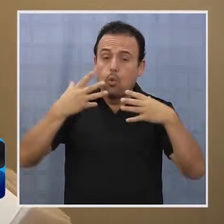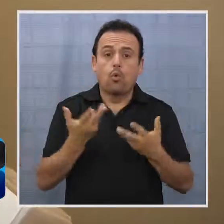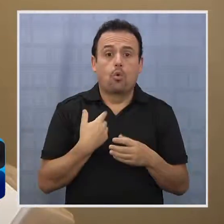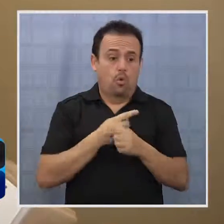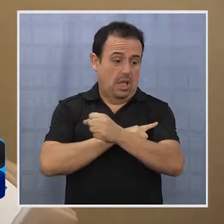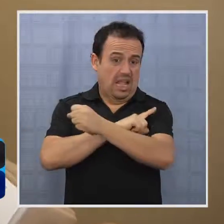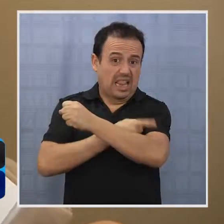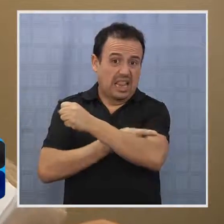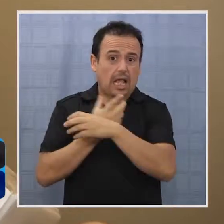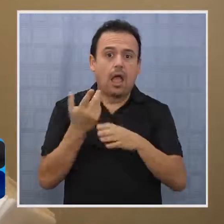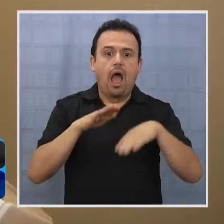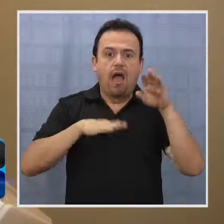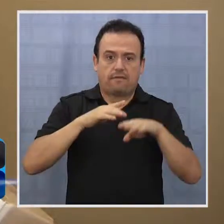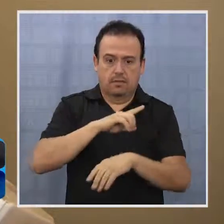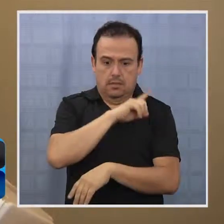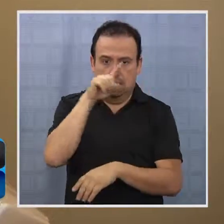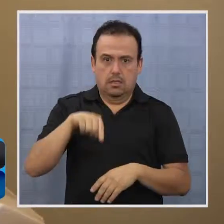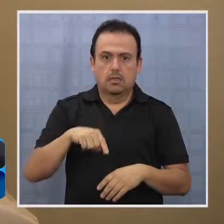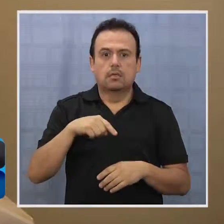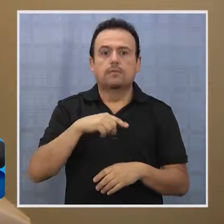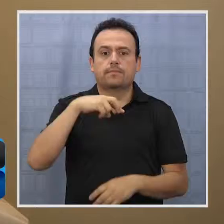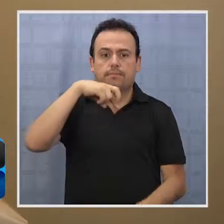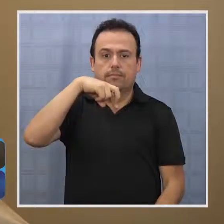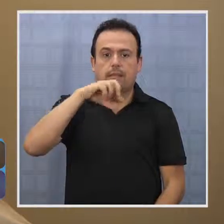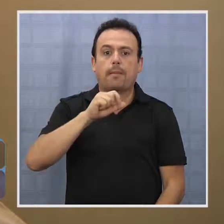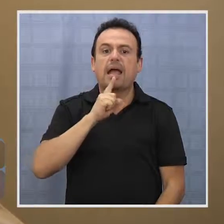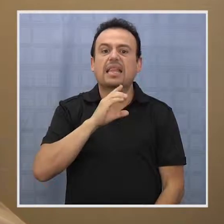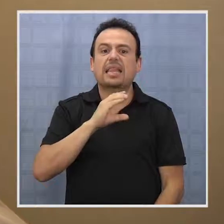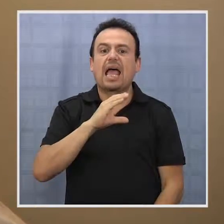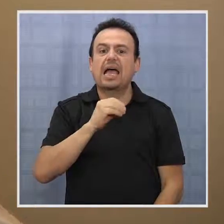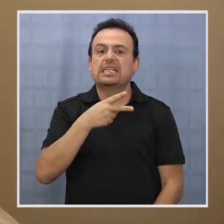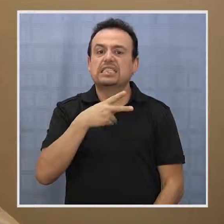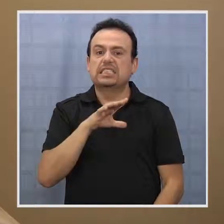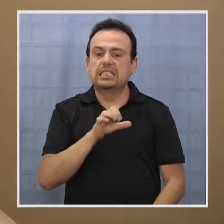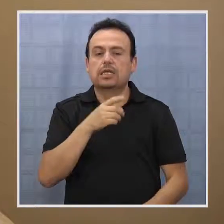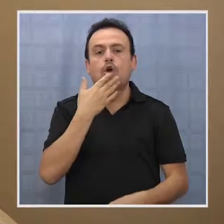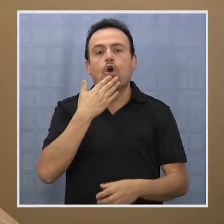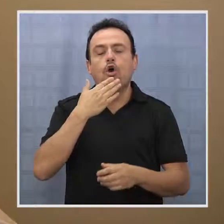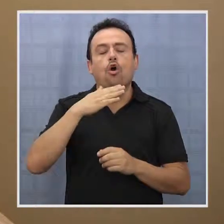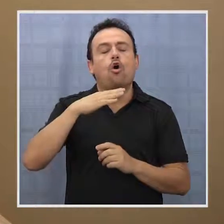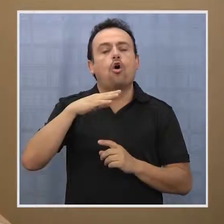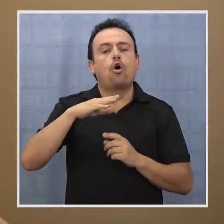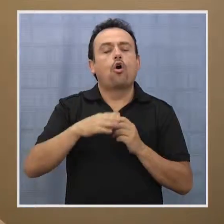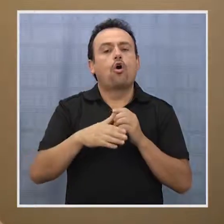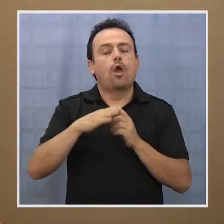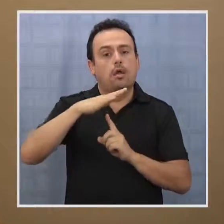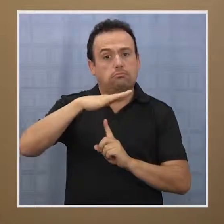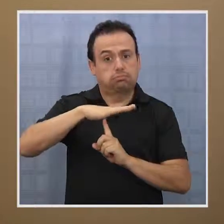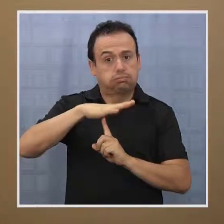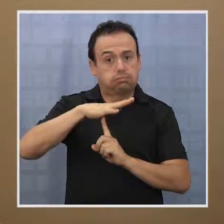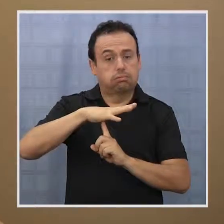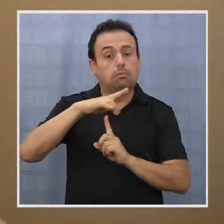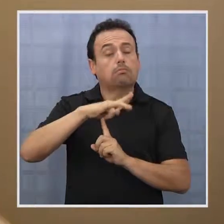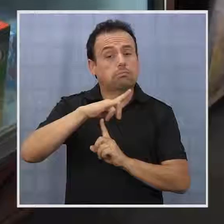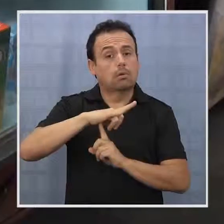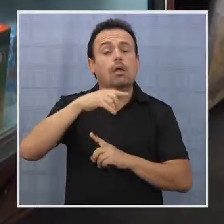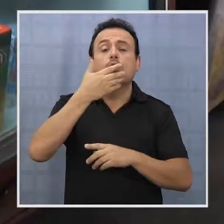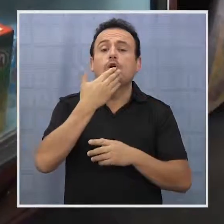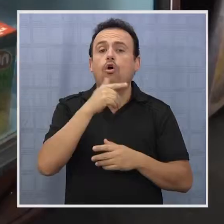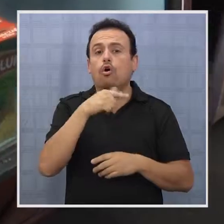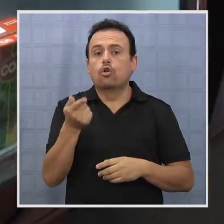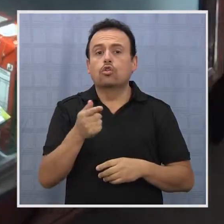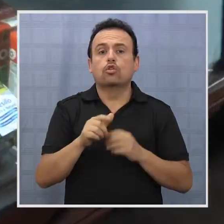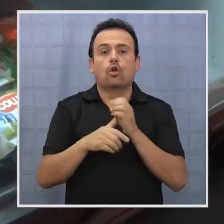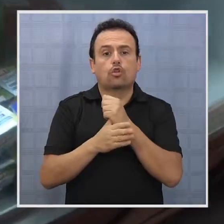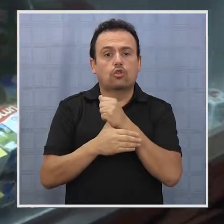que la energía que llega acá muchas veces viene de patachi, en algunos casos viene de mijillones o trocopilla. Y también tenemos que pensar que a veces